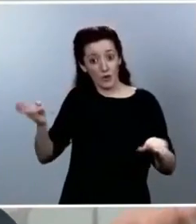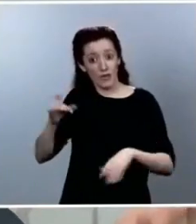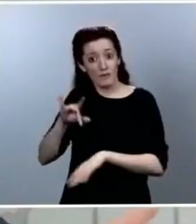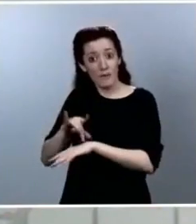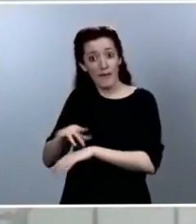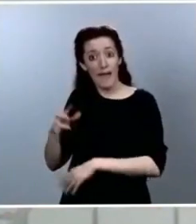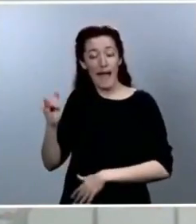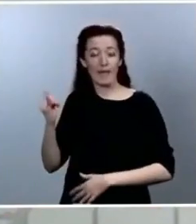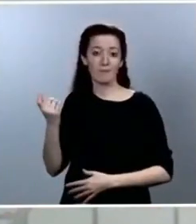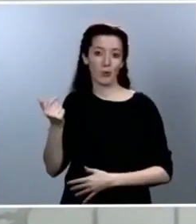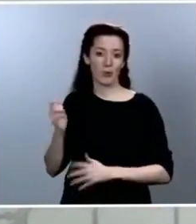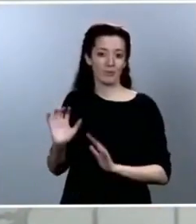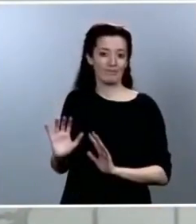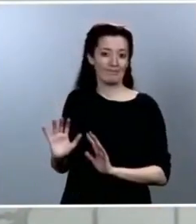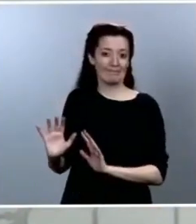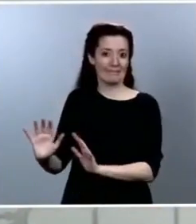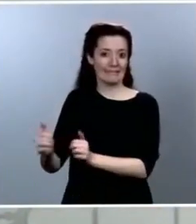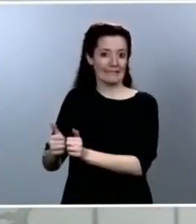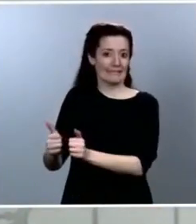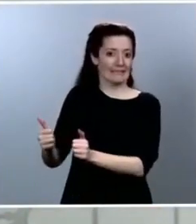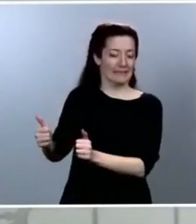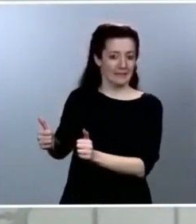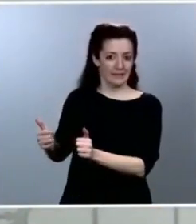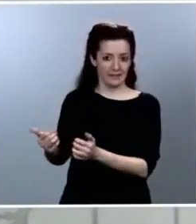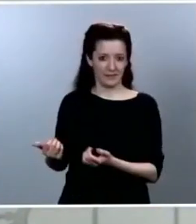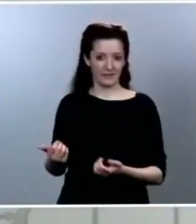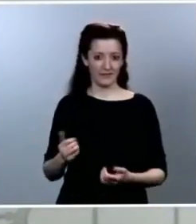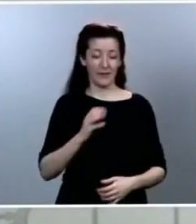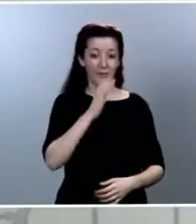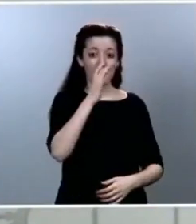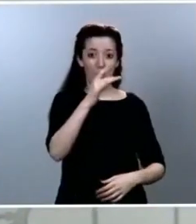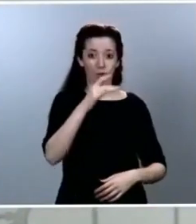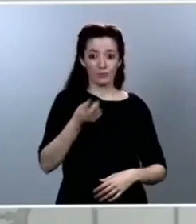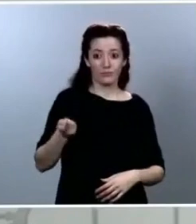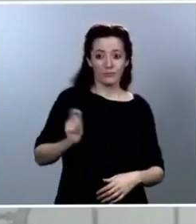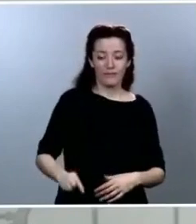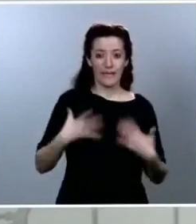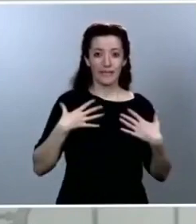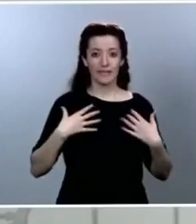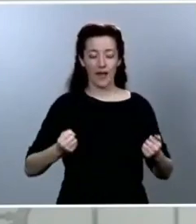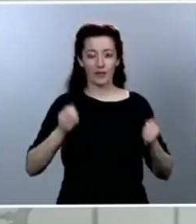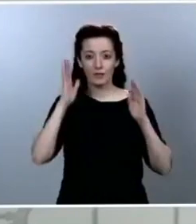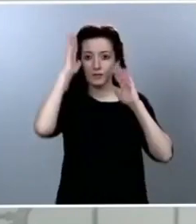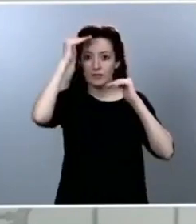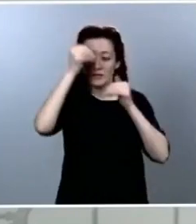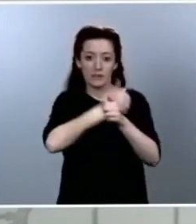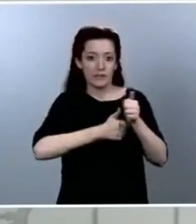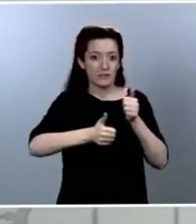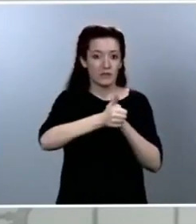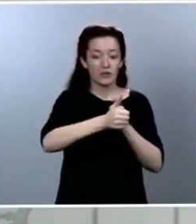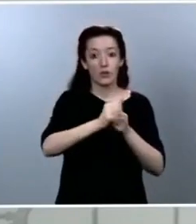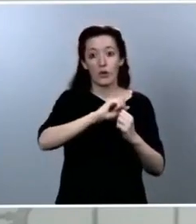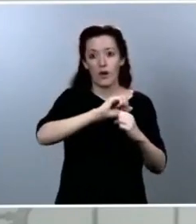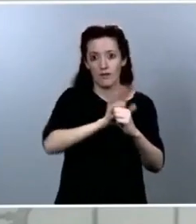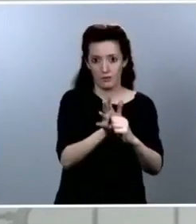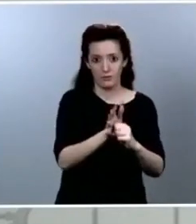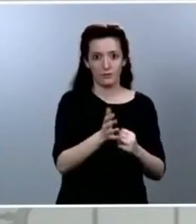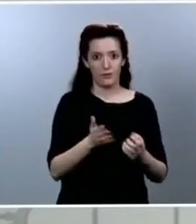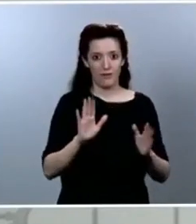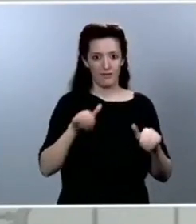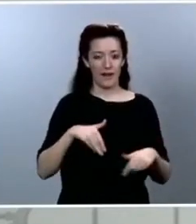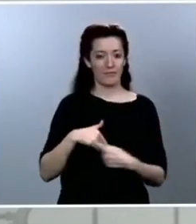el personal sanitario para atender al COVID-19 y me refiero a las personas contagiadas del COVID-19. Por tanto,